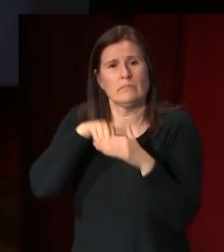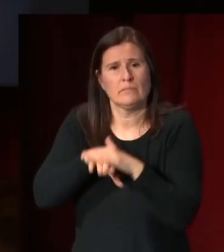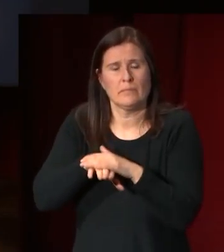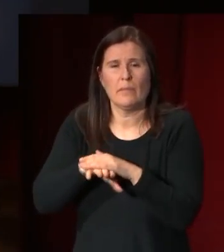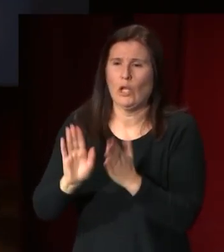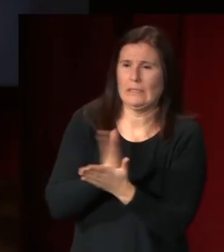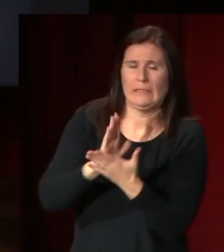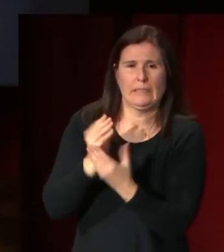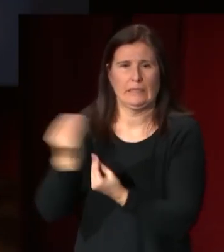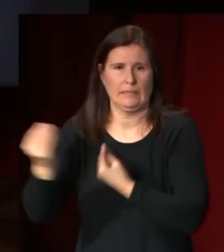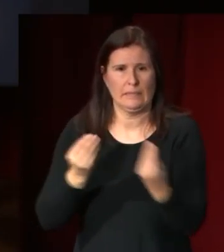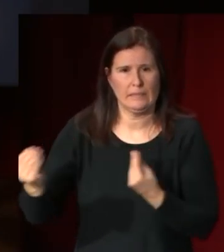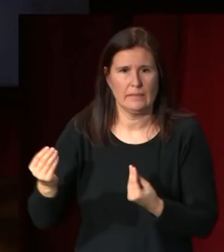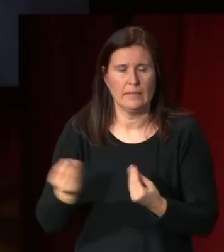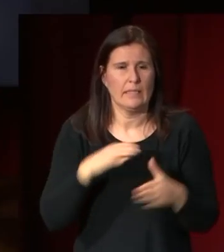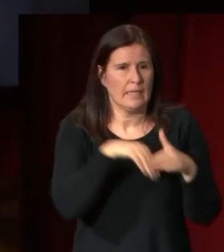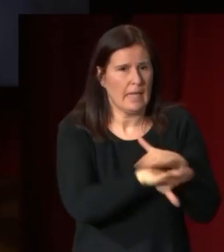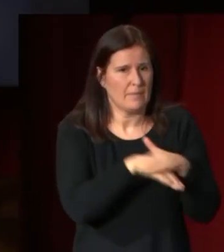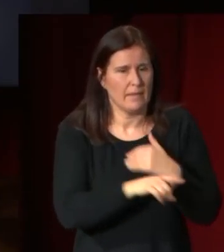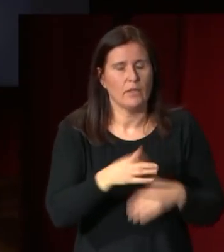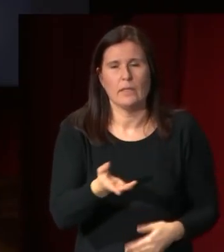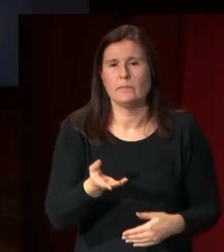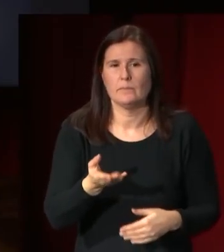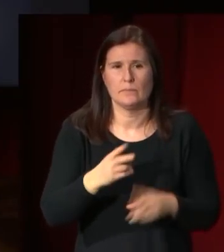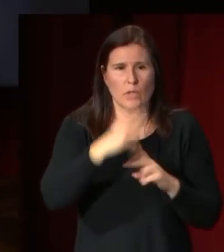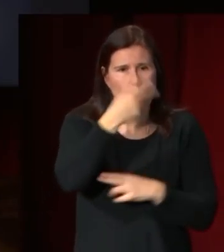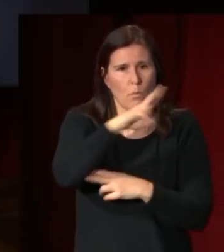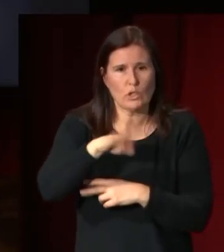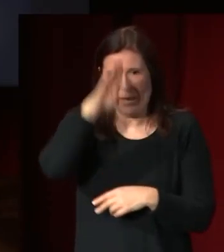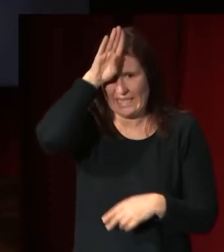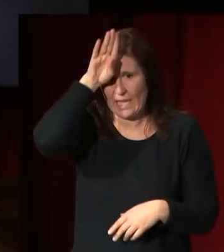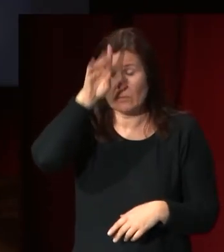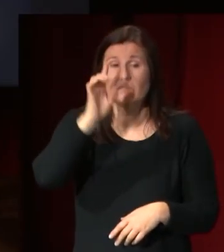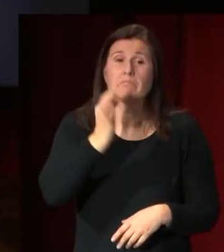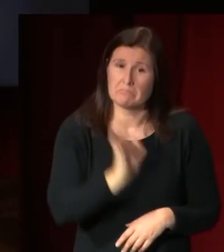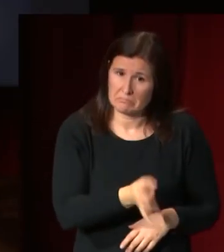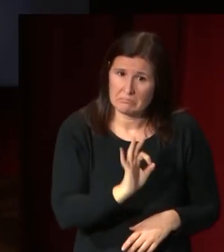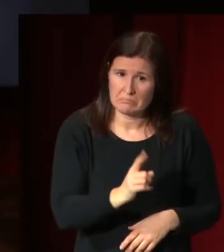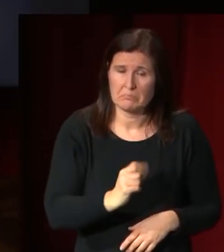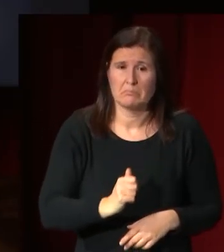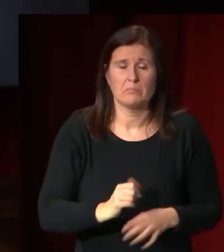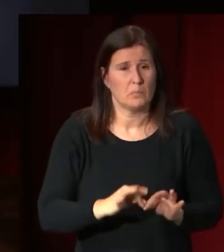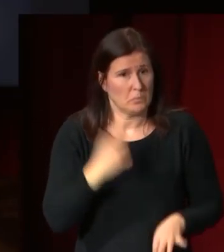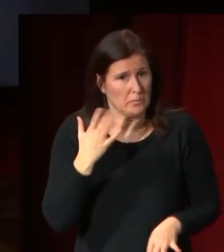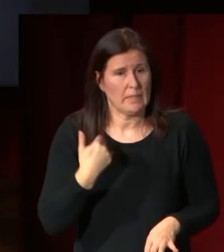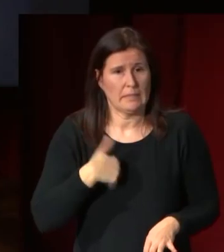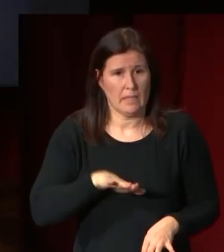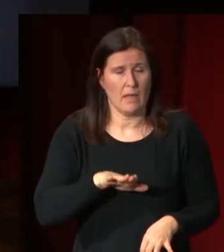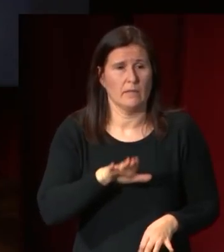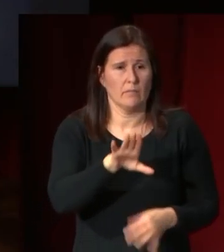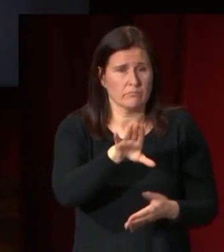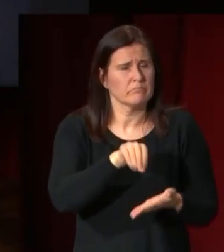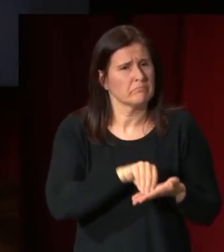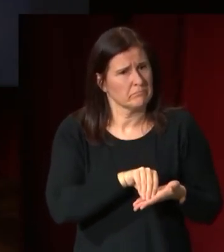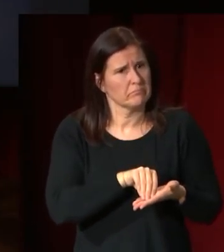en los almacenes en este momento de los museos vaticanos si es cierto que afortunadamente se han se han tomado en